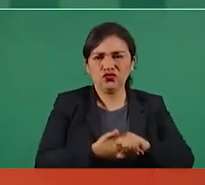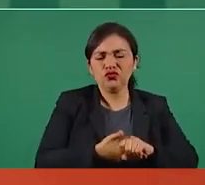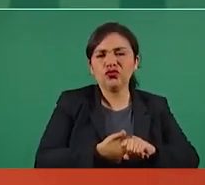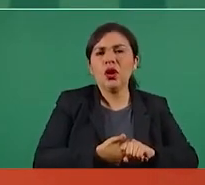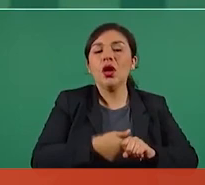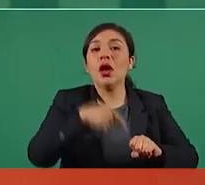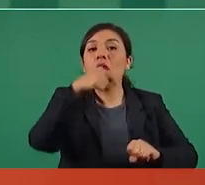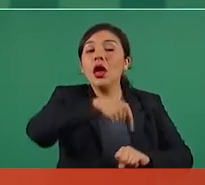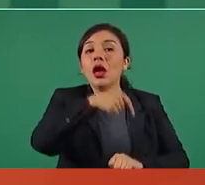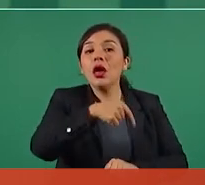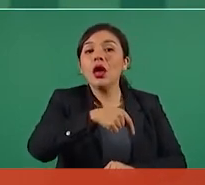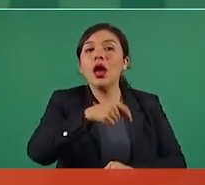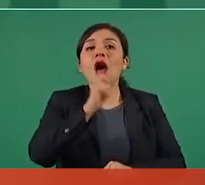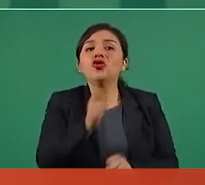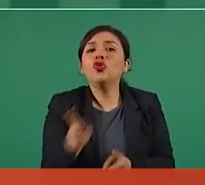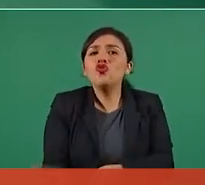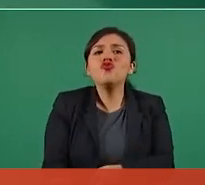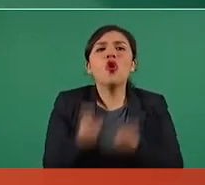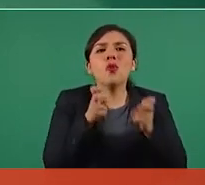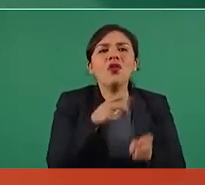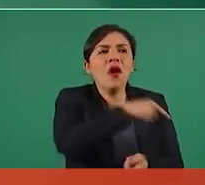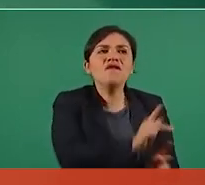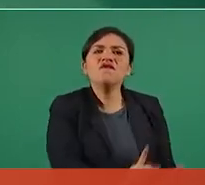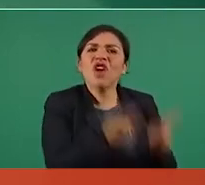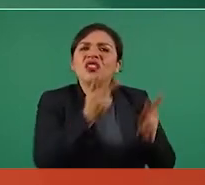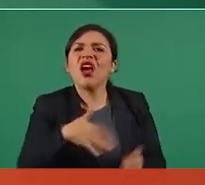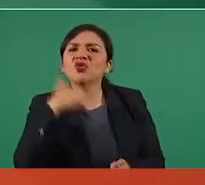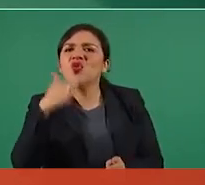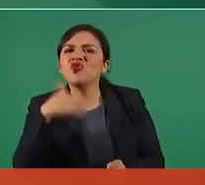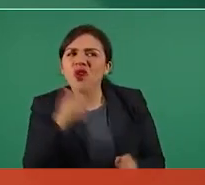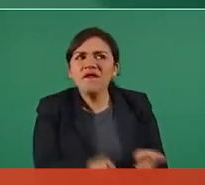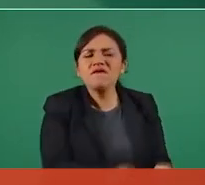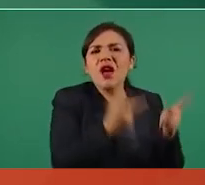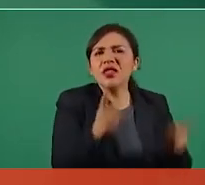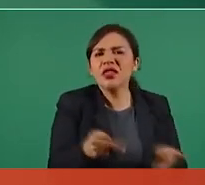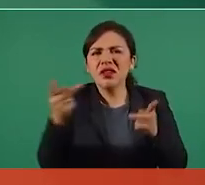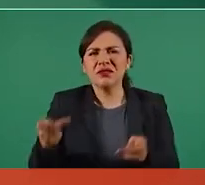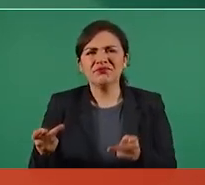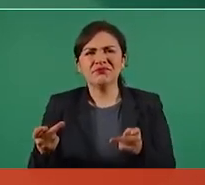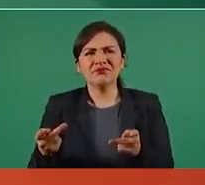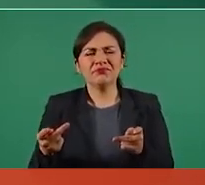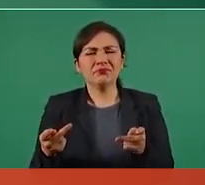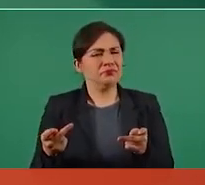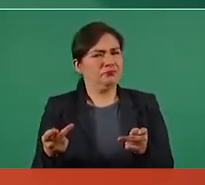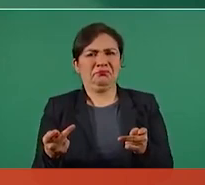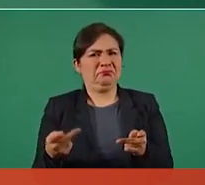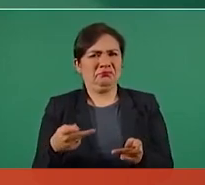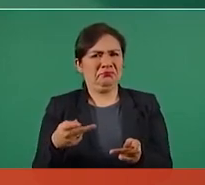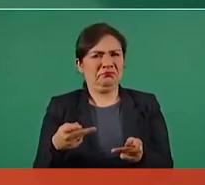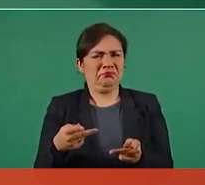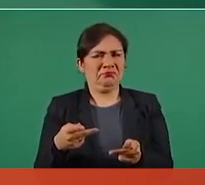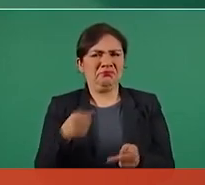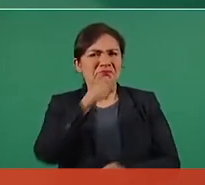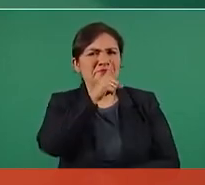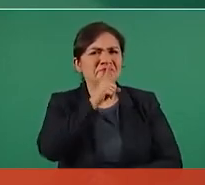combustible robado. robado o de contrabando, pues no es cierto.